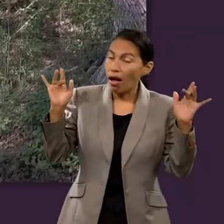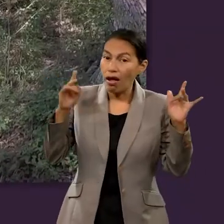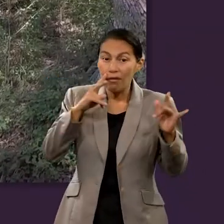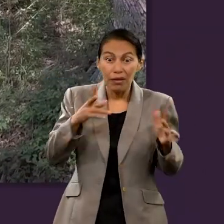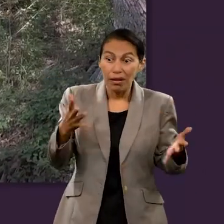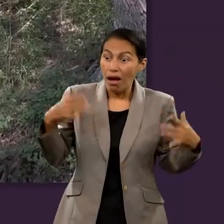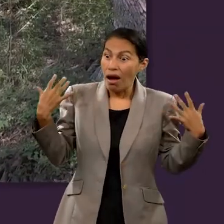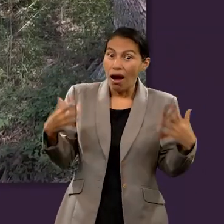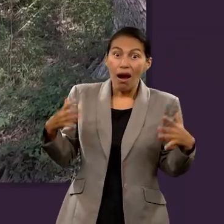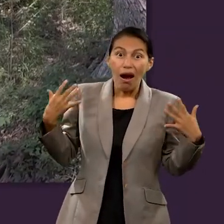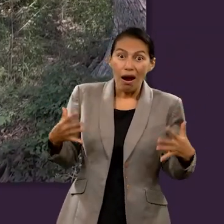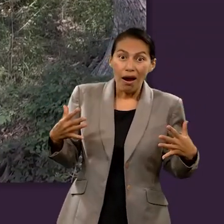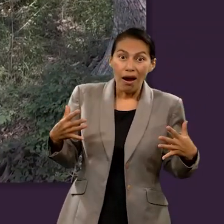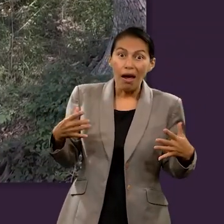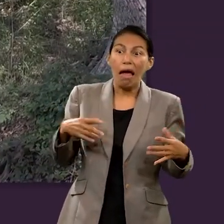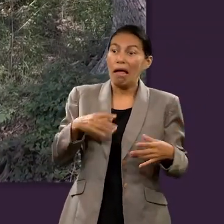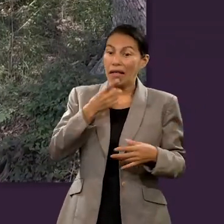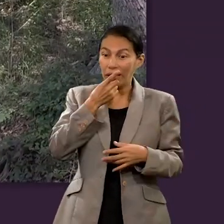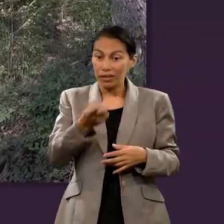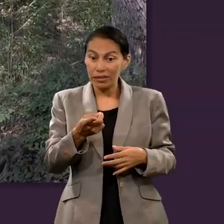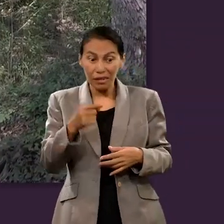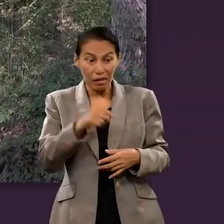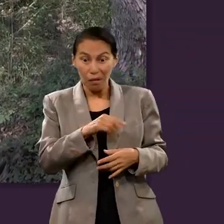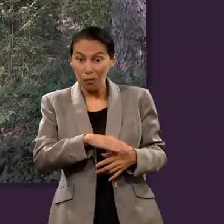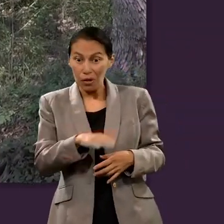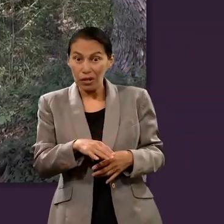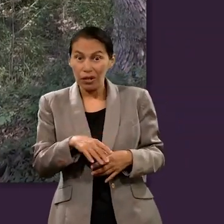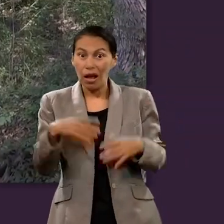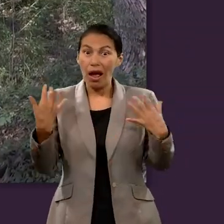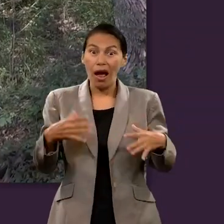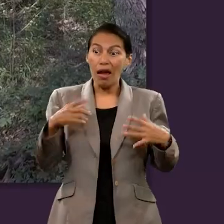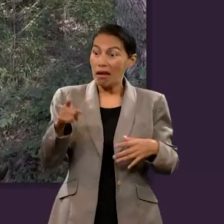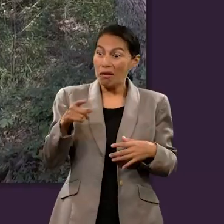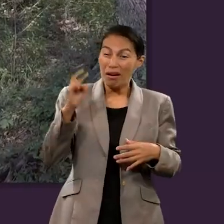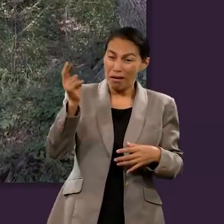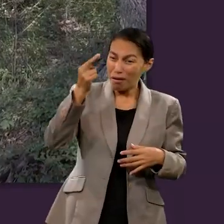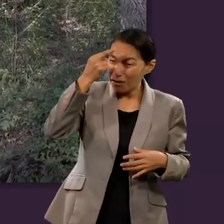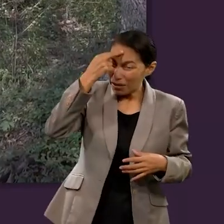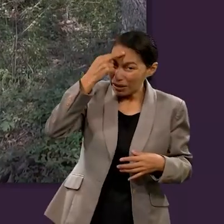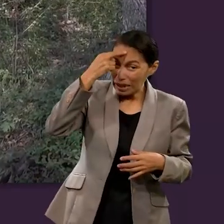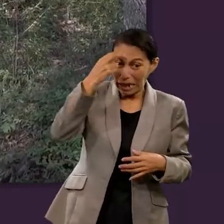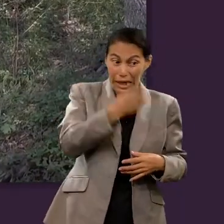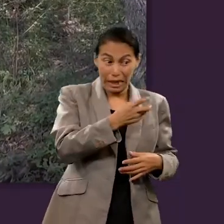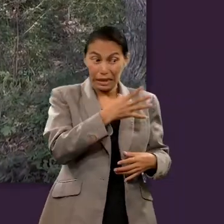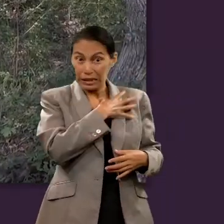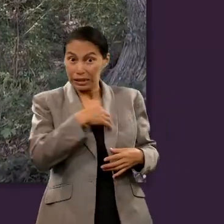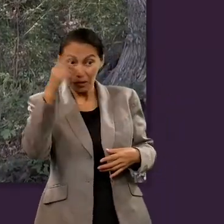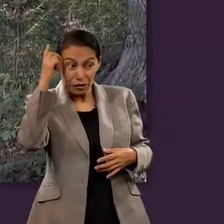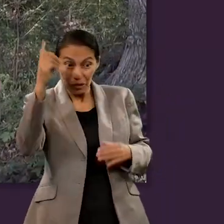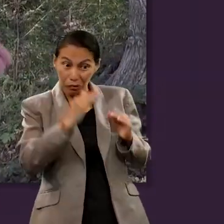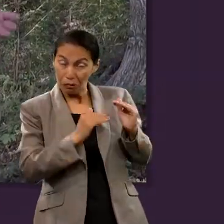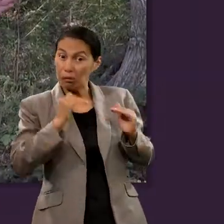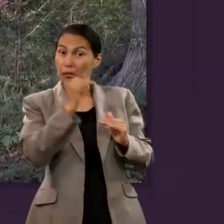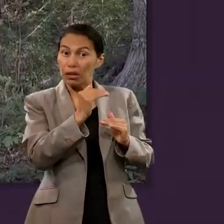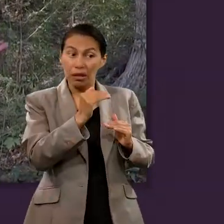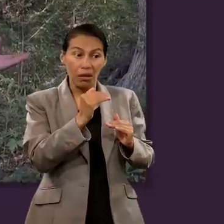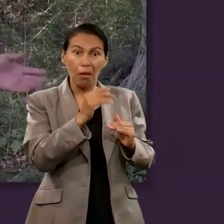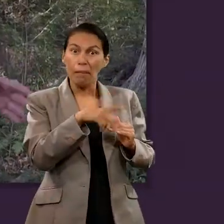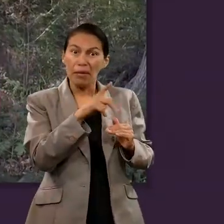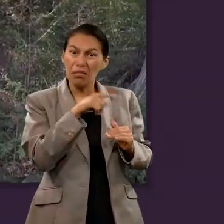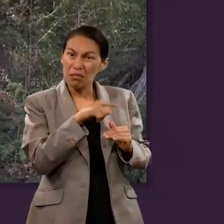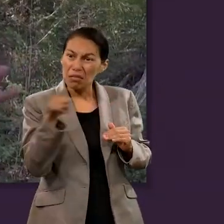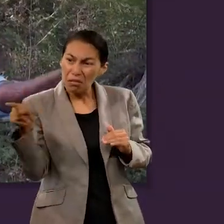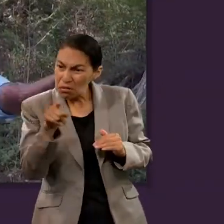a los principales de los judíos ellos debieron decir oye nos equivocamos era el hijo de Dios y reconocerlo